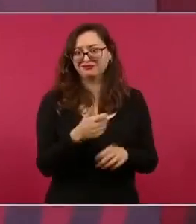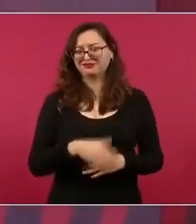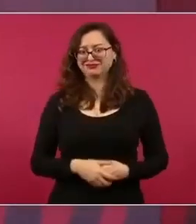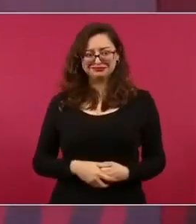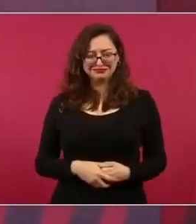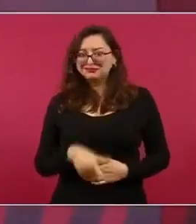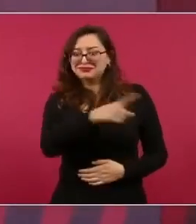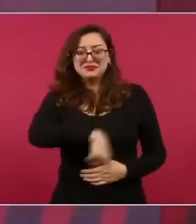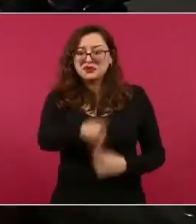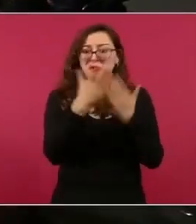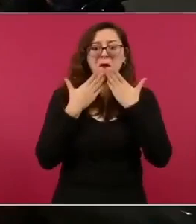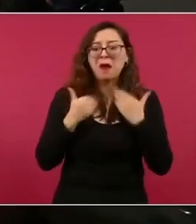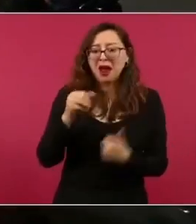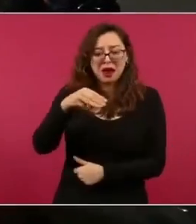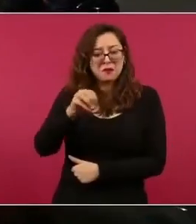personas?